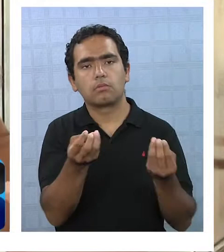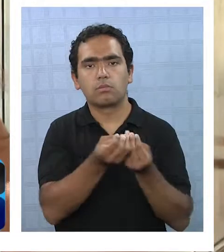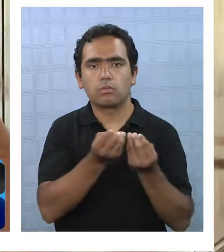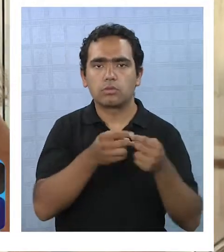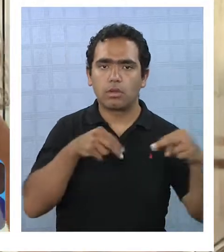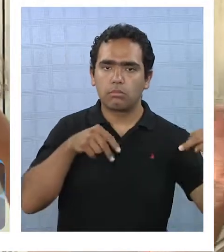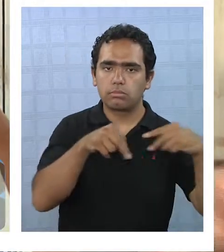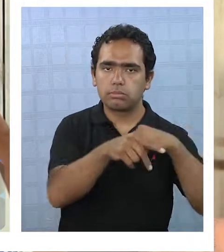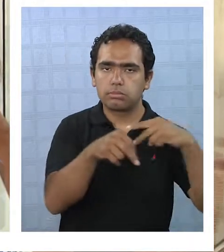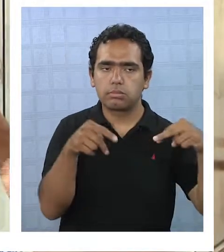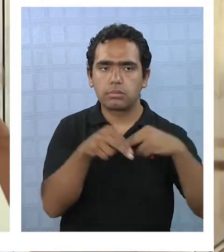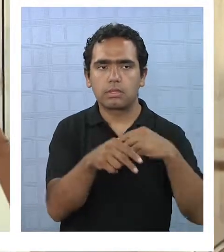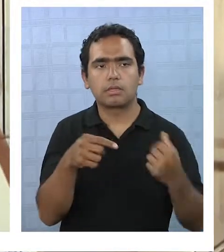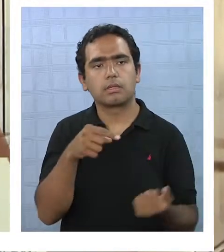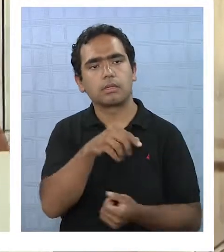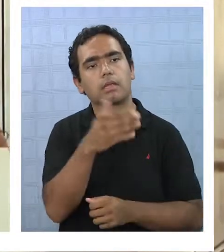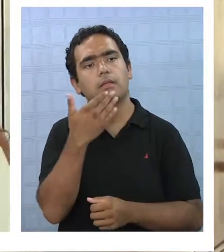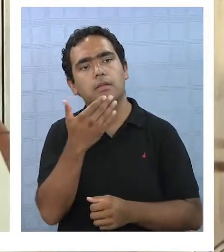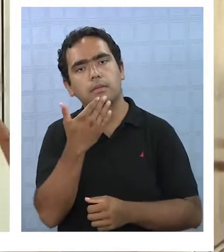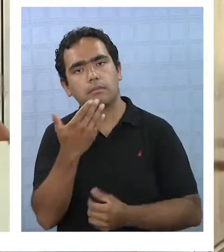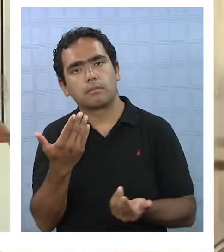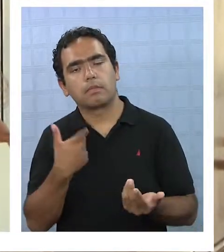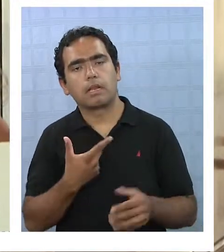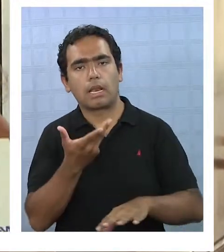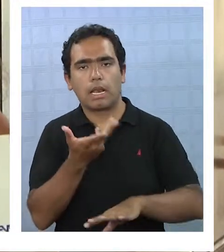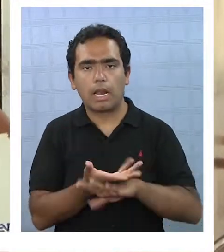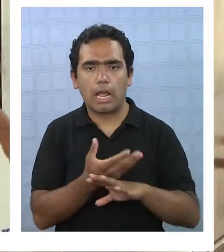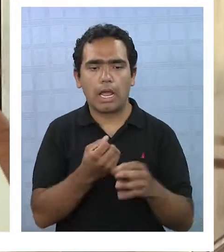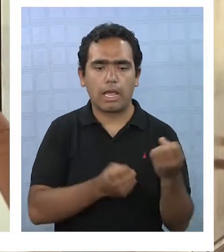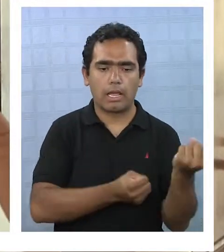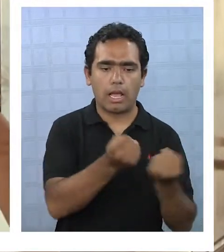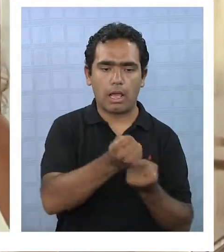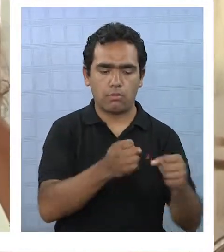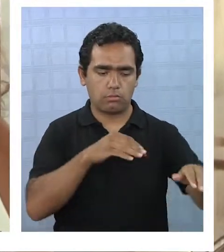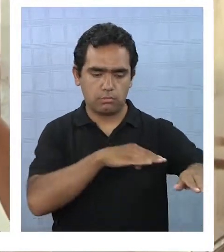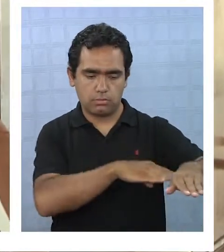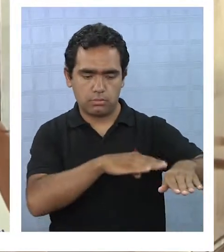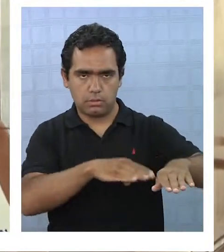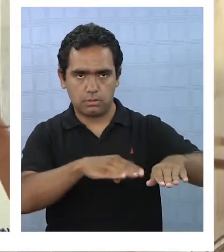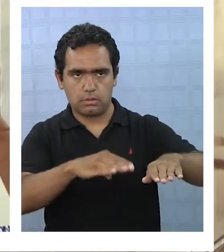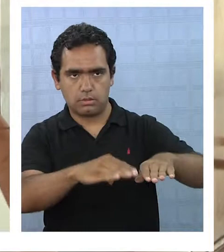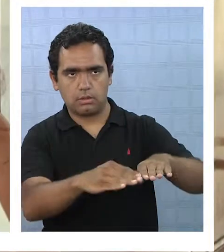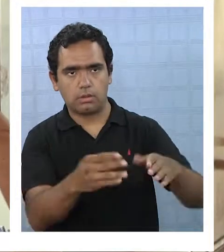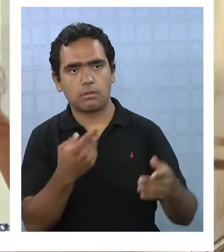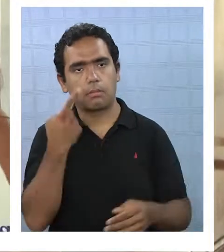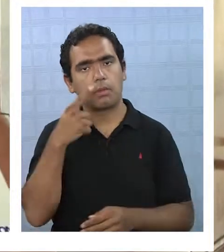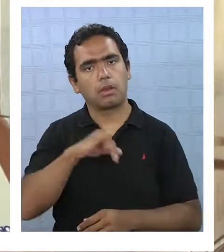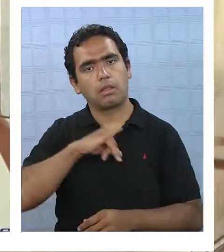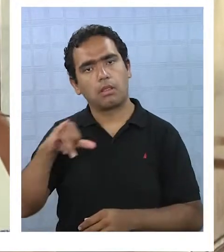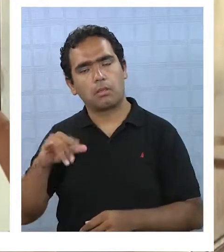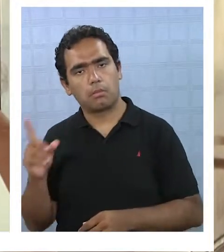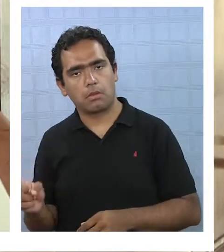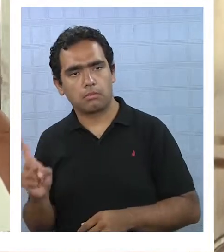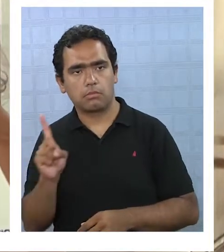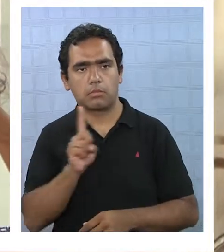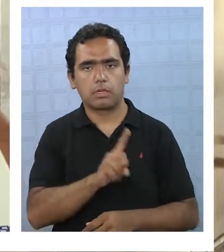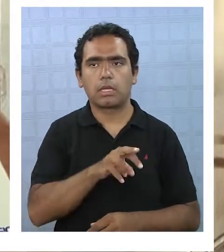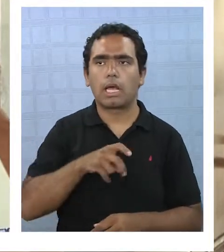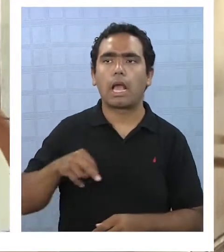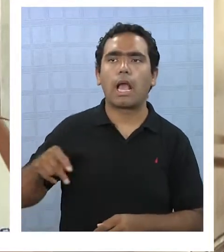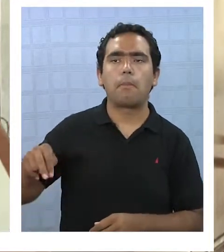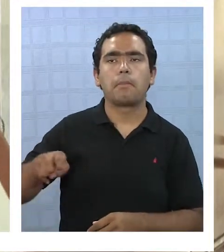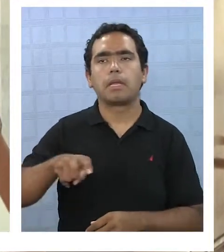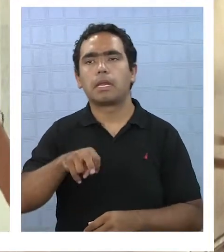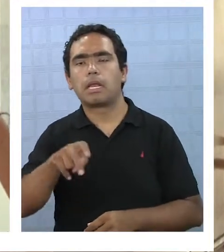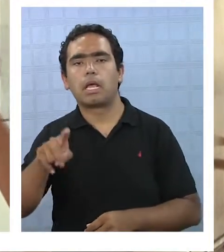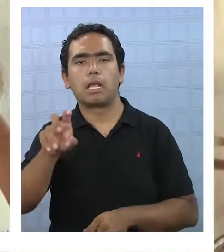existan lugares de acercamiento, donde existan parques de estacionamiento, donde la gente puede llegar, dejar el auto, pero luego entra al centro caminando de a pie